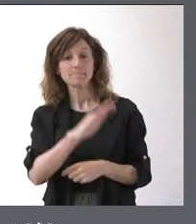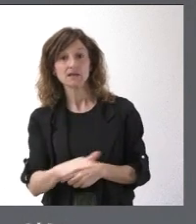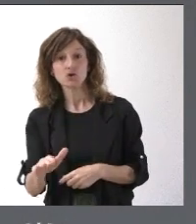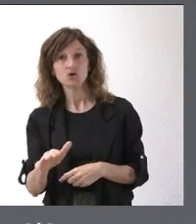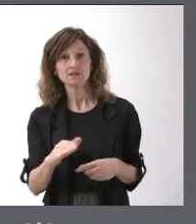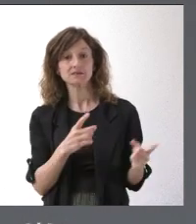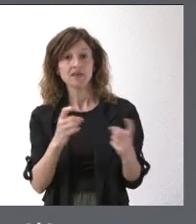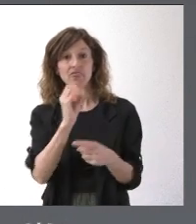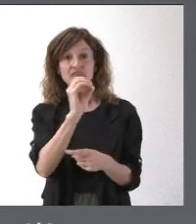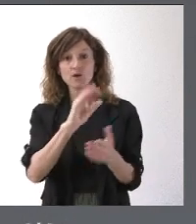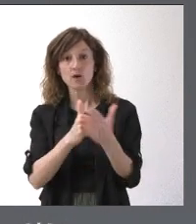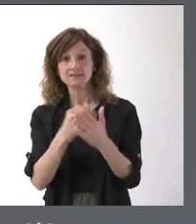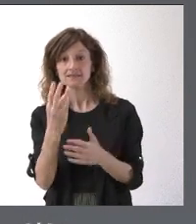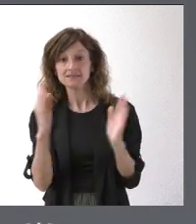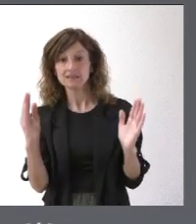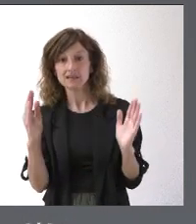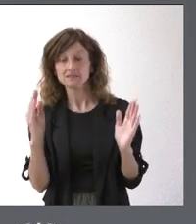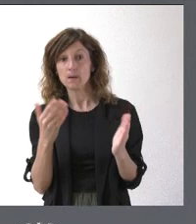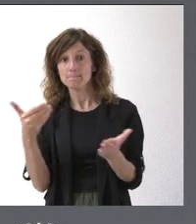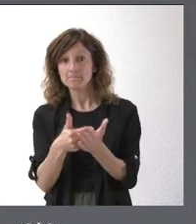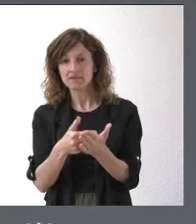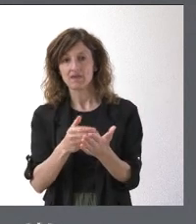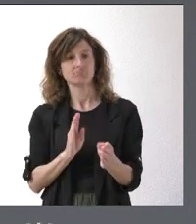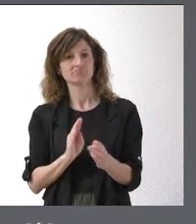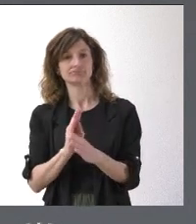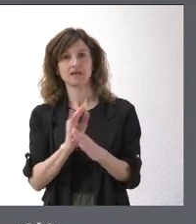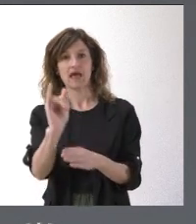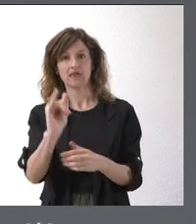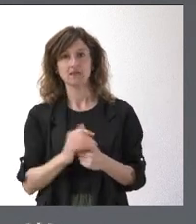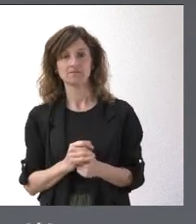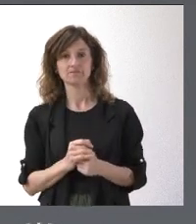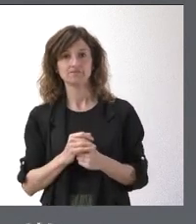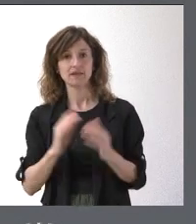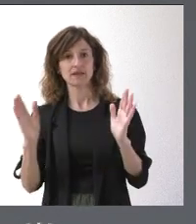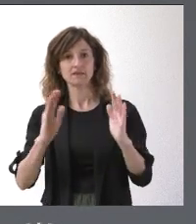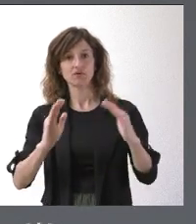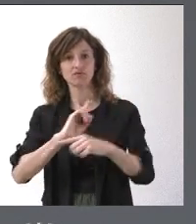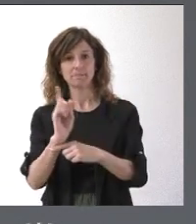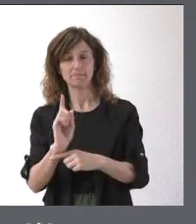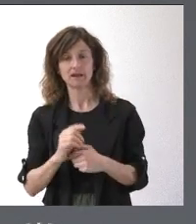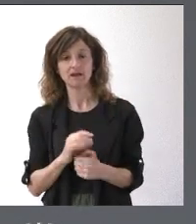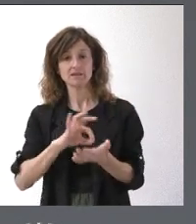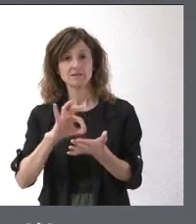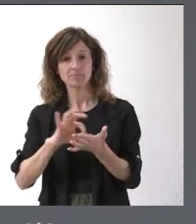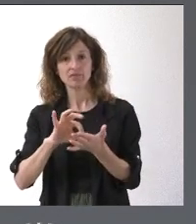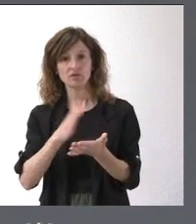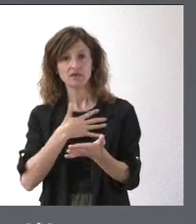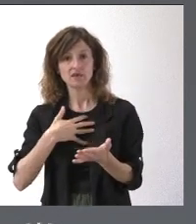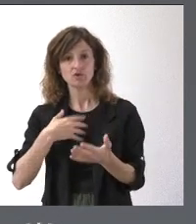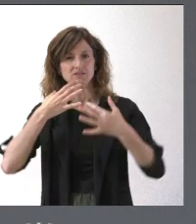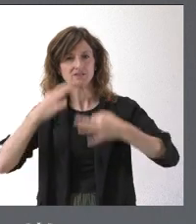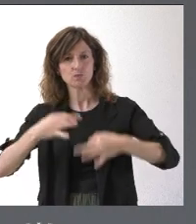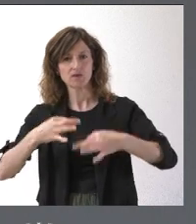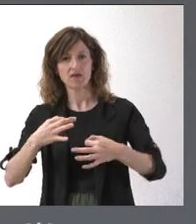de cero a tres años que la solicitan. La ley trata de blindar esos servicios, de blindar esas